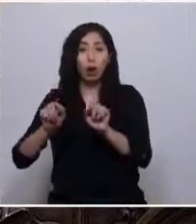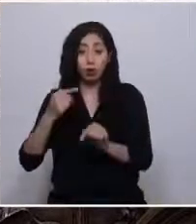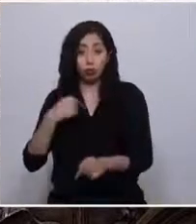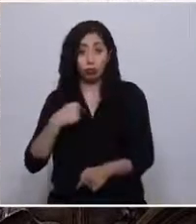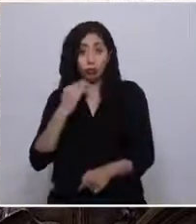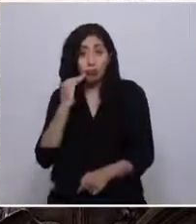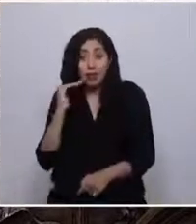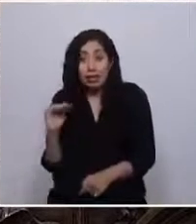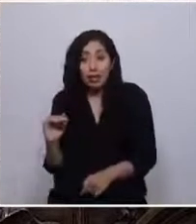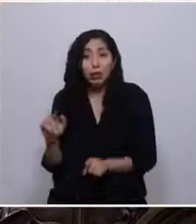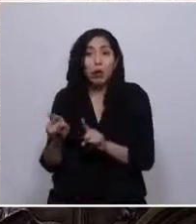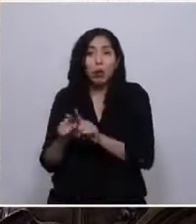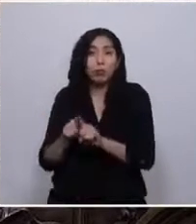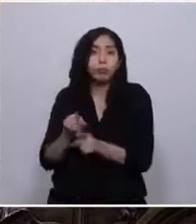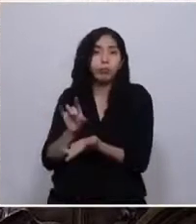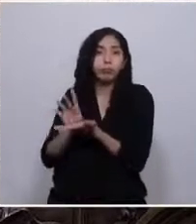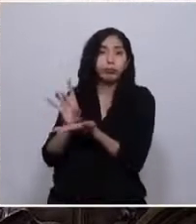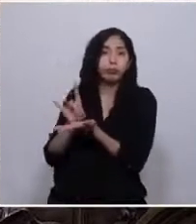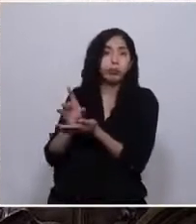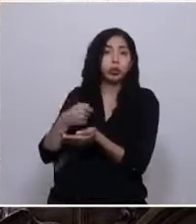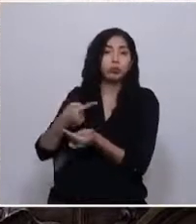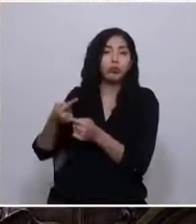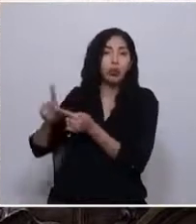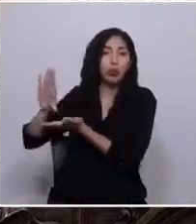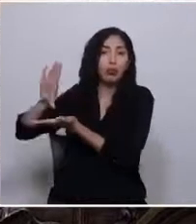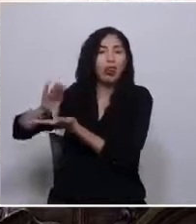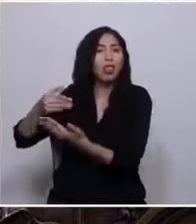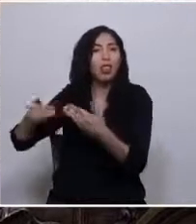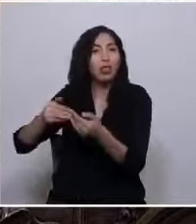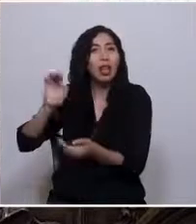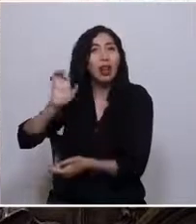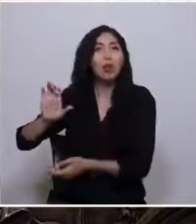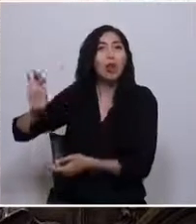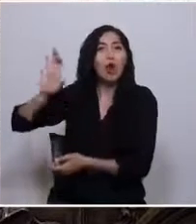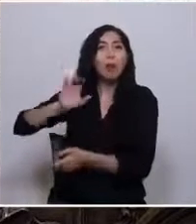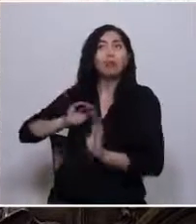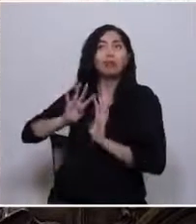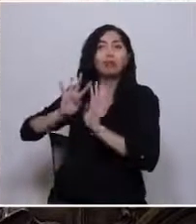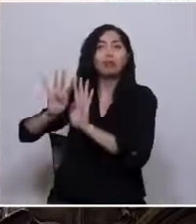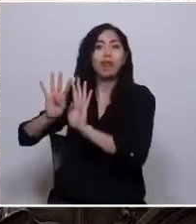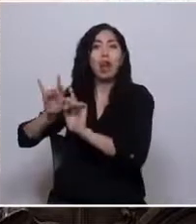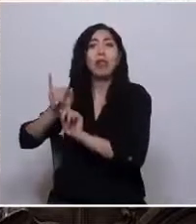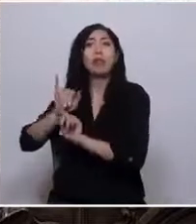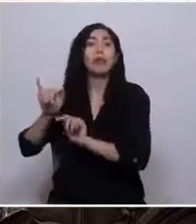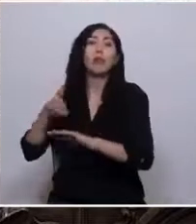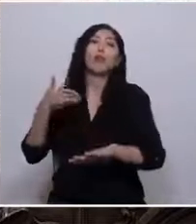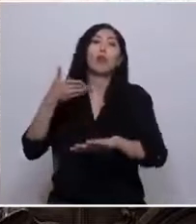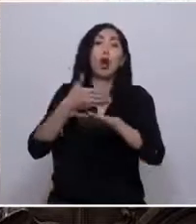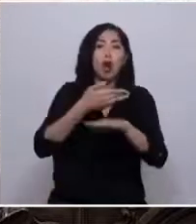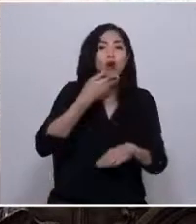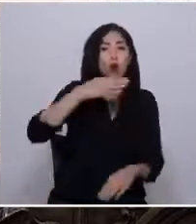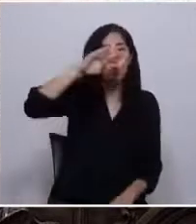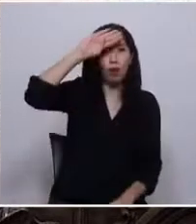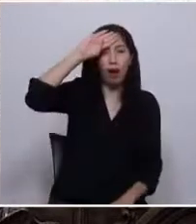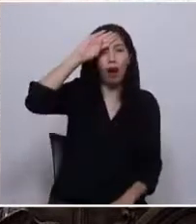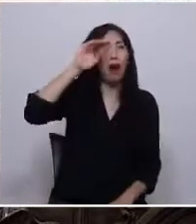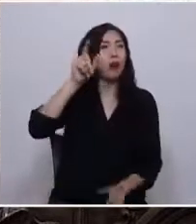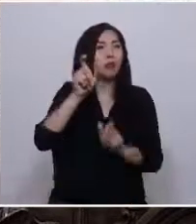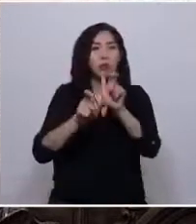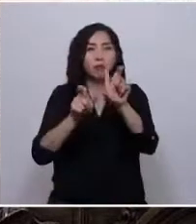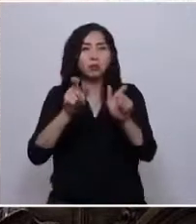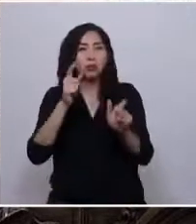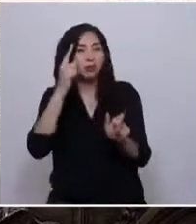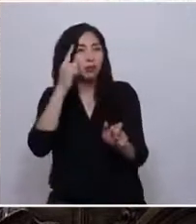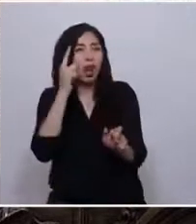fuimos empujadas al exilio, me tocó ser migrante en Europa y acogida en Cuba. Que nadie se engañe. Es